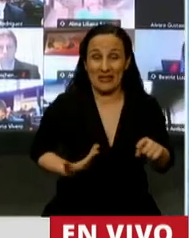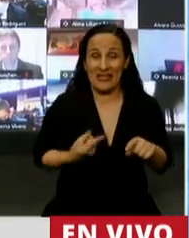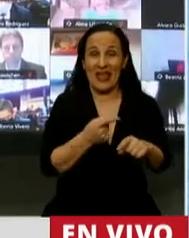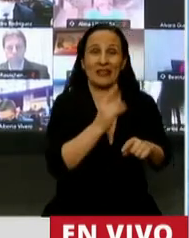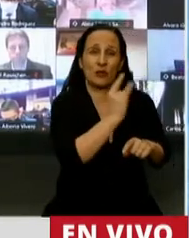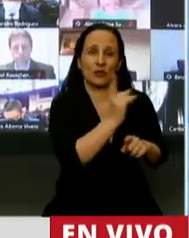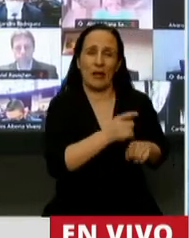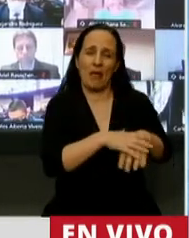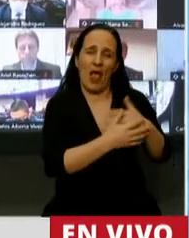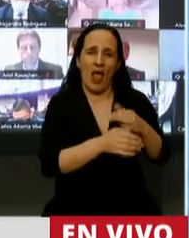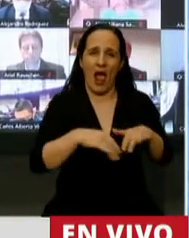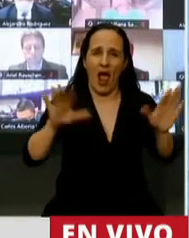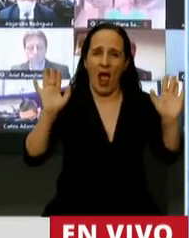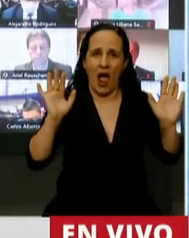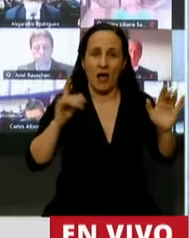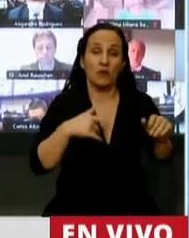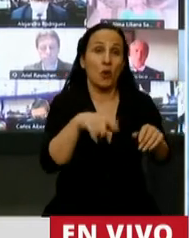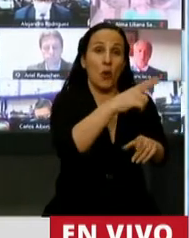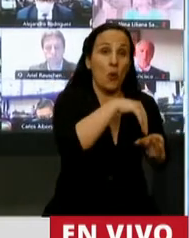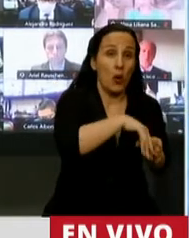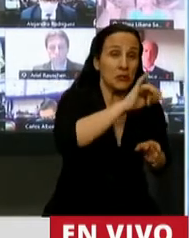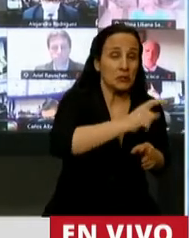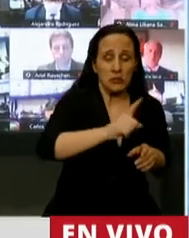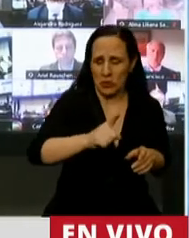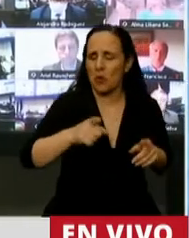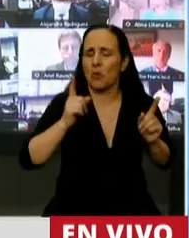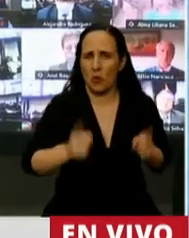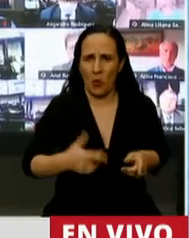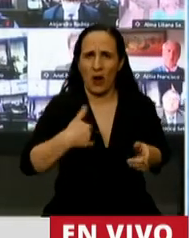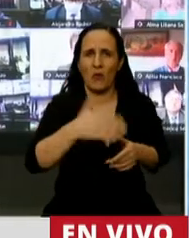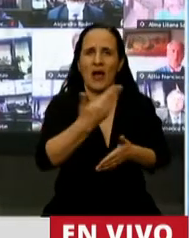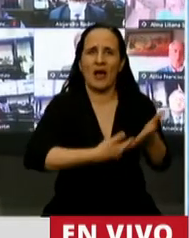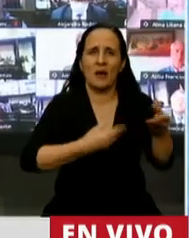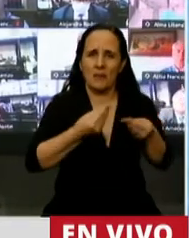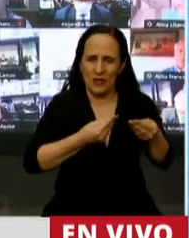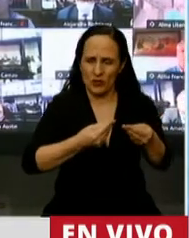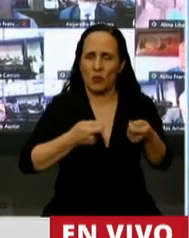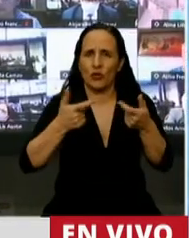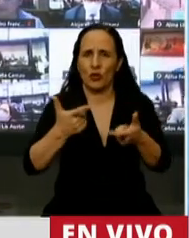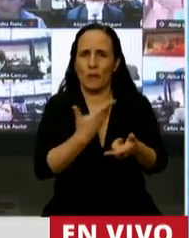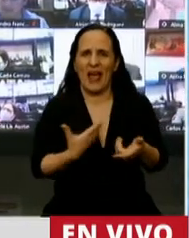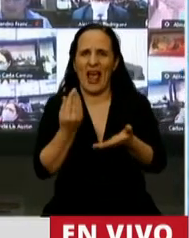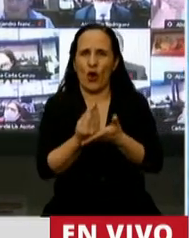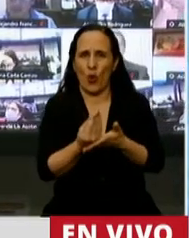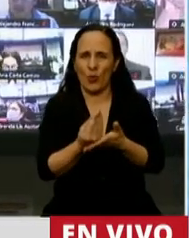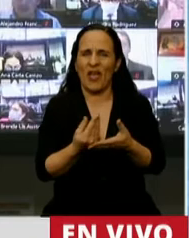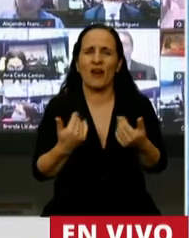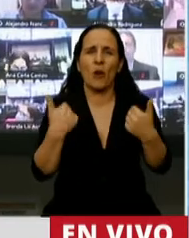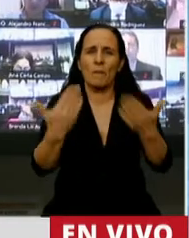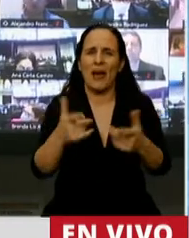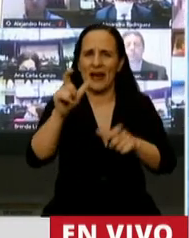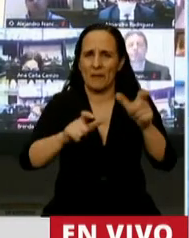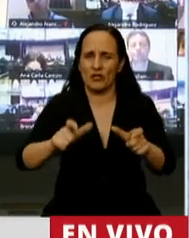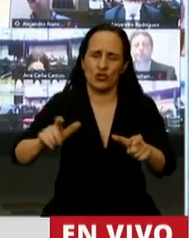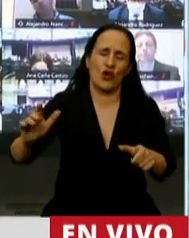lavan las manos. Por eso, con o sin ustedes vamos a darle el primer presupuesto a nuestro gobierno. Un presupuesto para todas y todos los